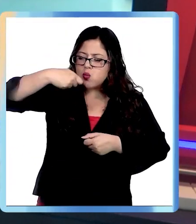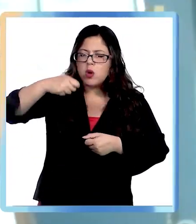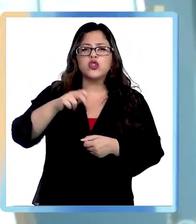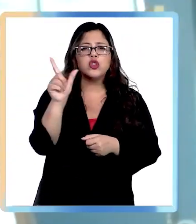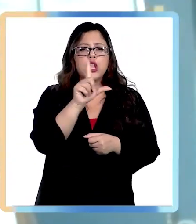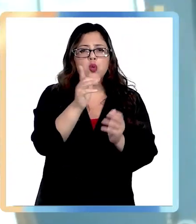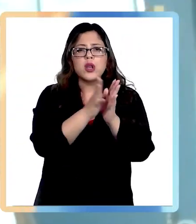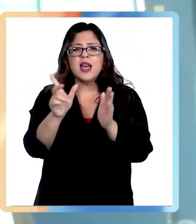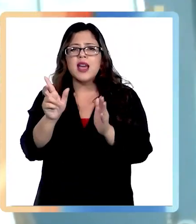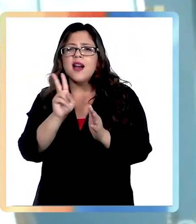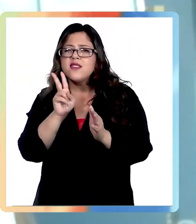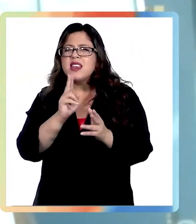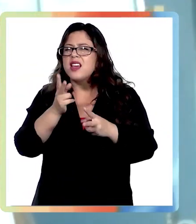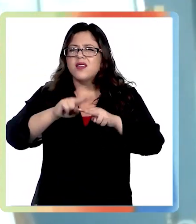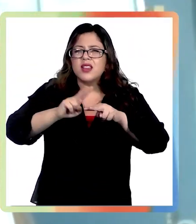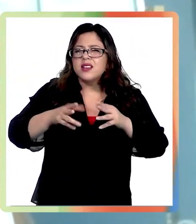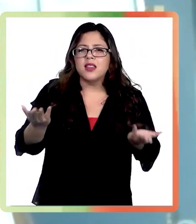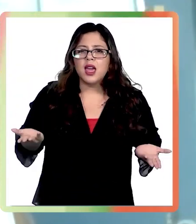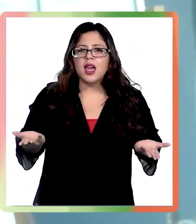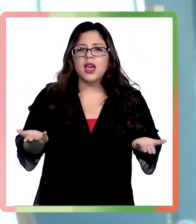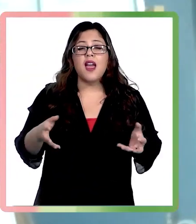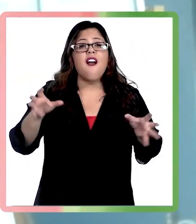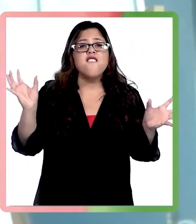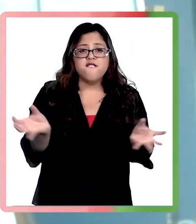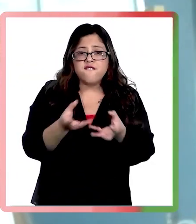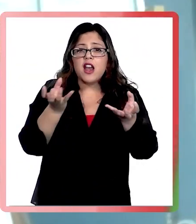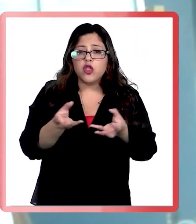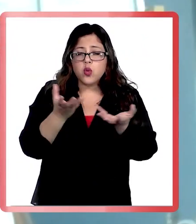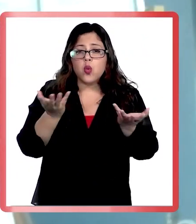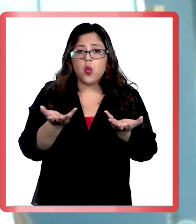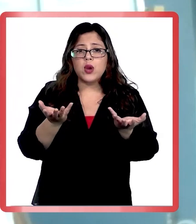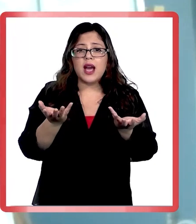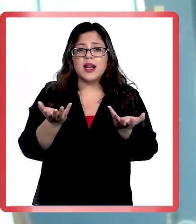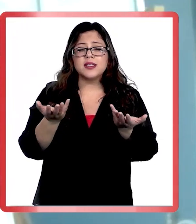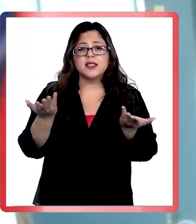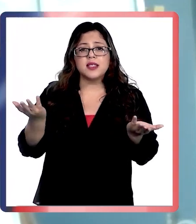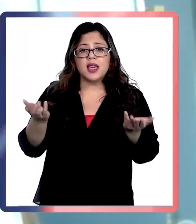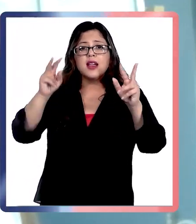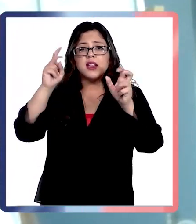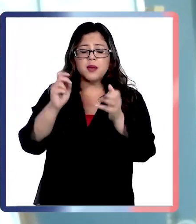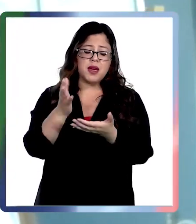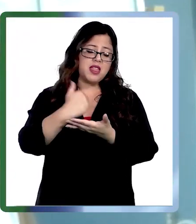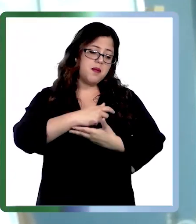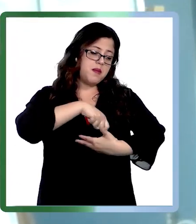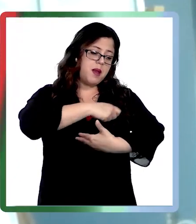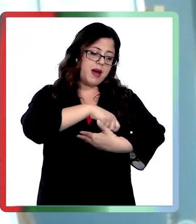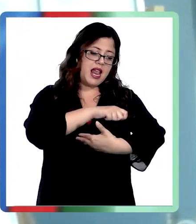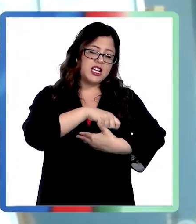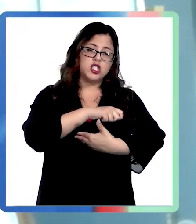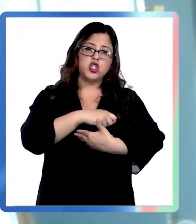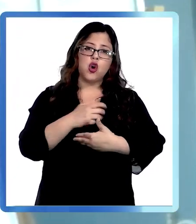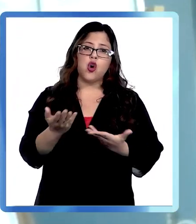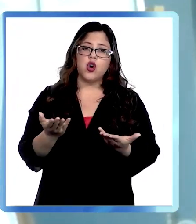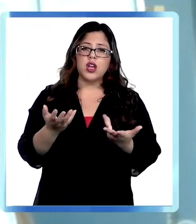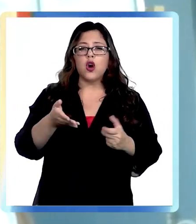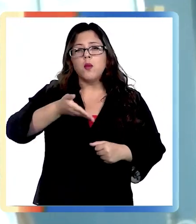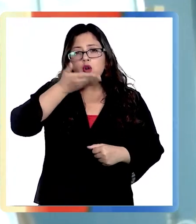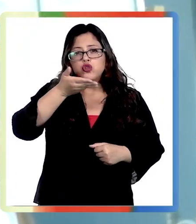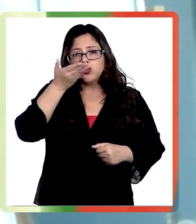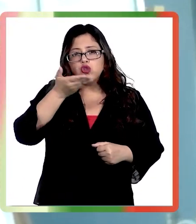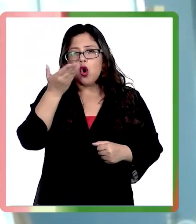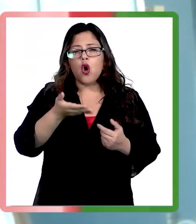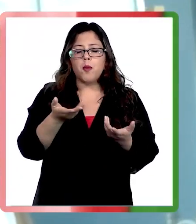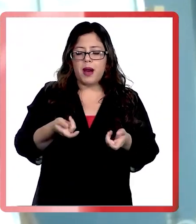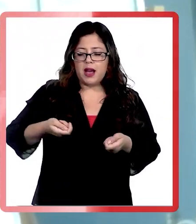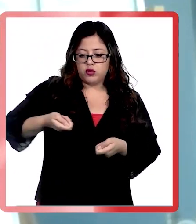preparar? Siempre verduras. Idealmente, tanto crudas en ensalada como además en preparaciones tipo bubín, guiso, sopa, tortillas,